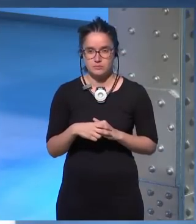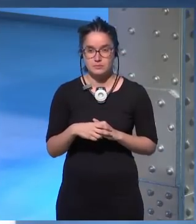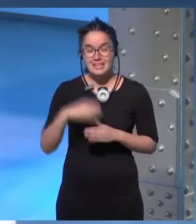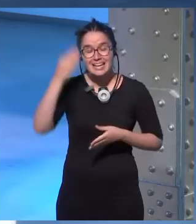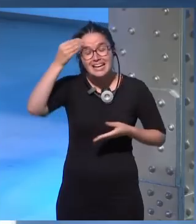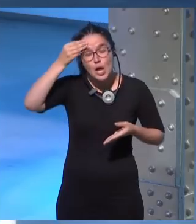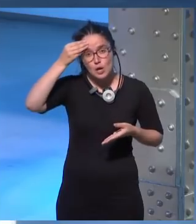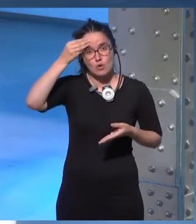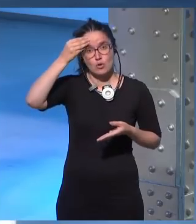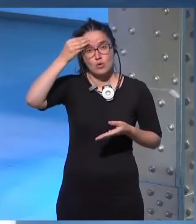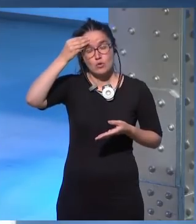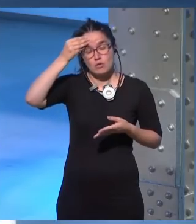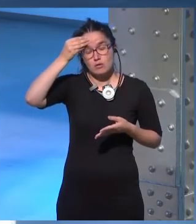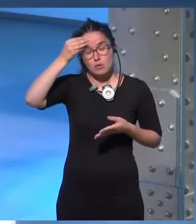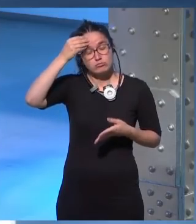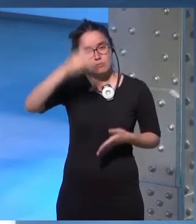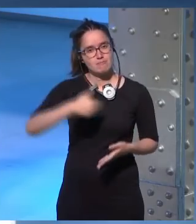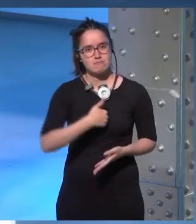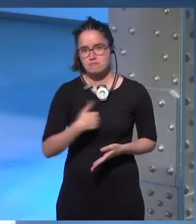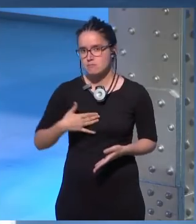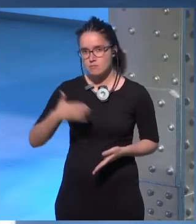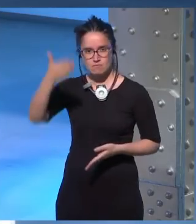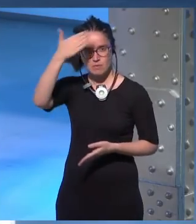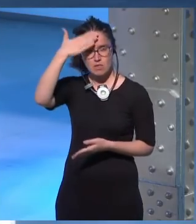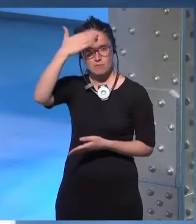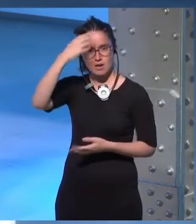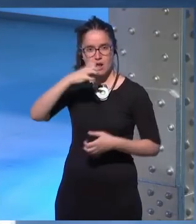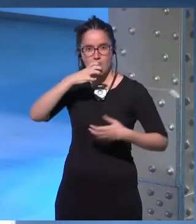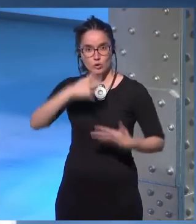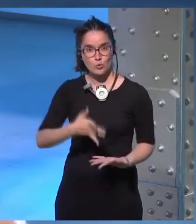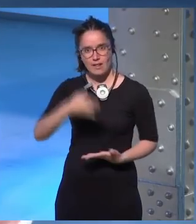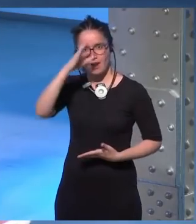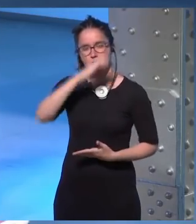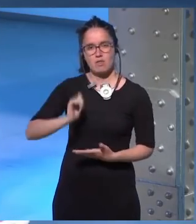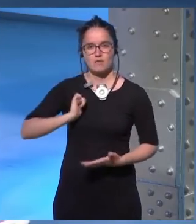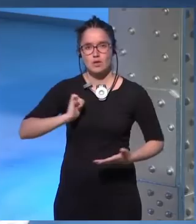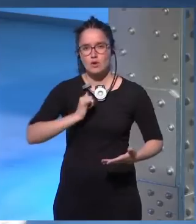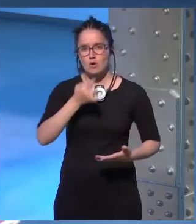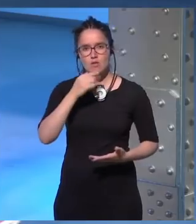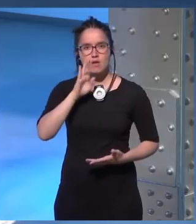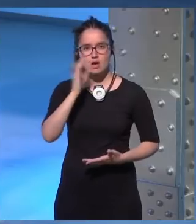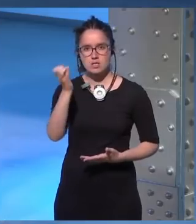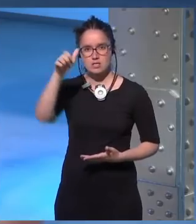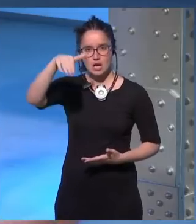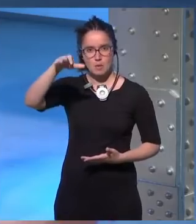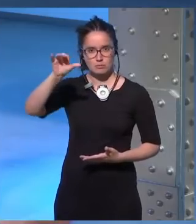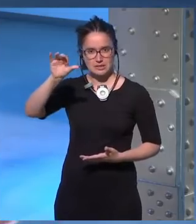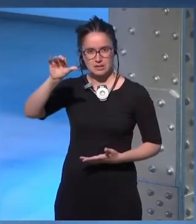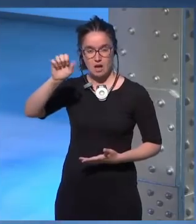creo que uno de los principales papeles que desempeña hoy en día la ciencia ficción es lo que decía James A. Gorry